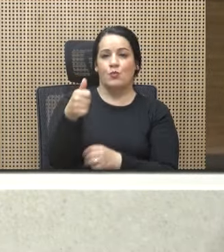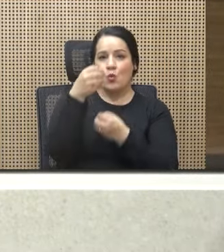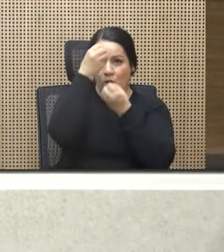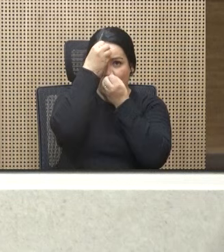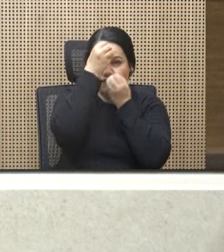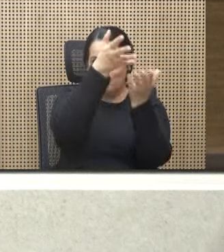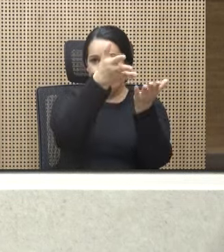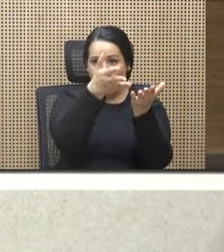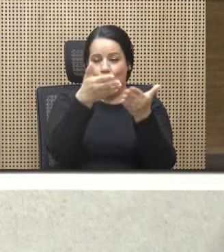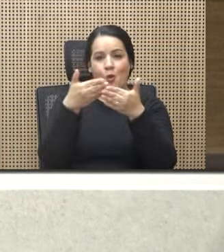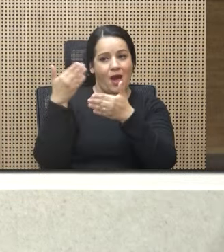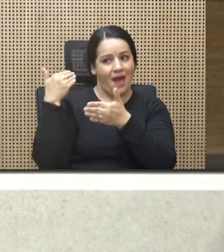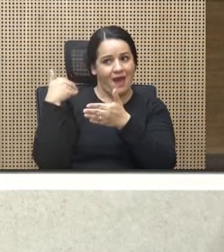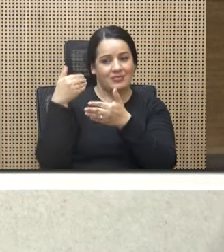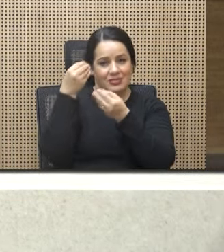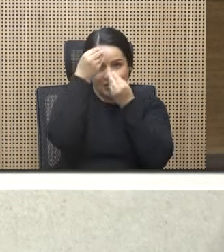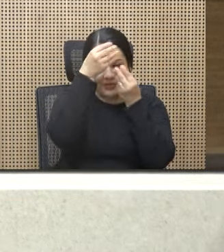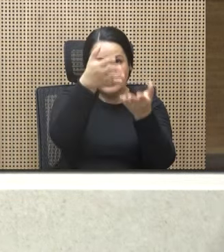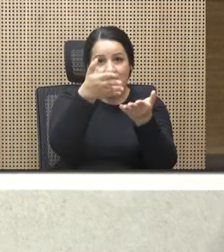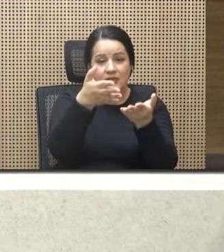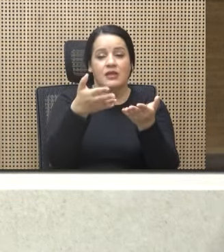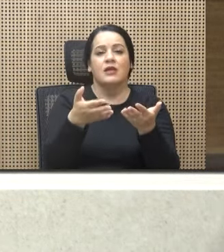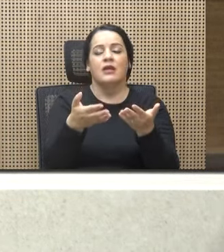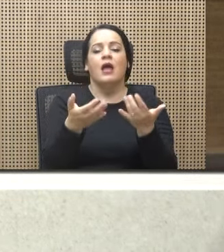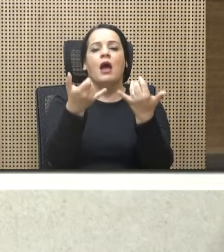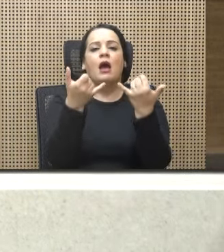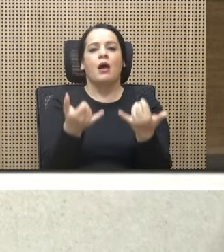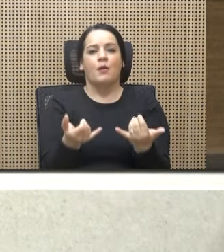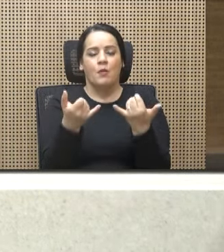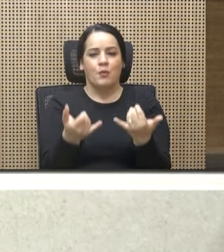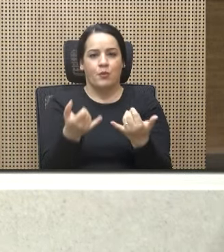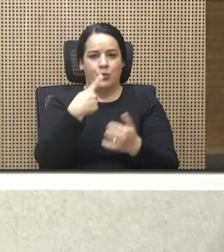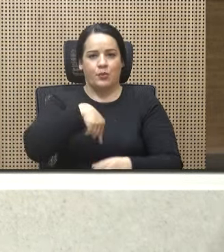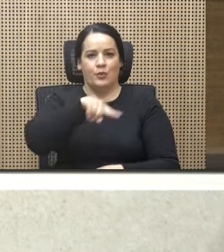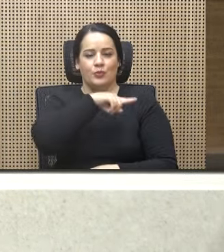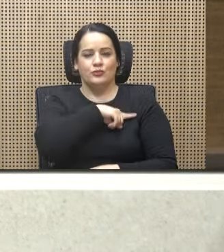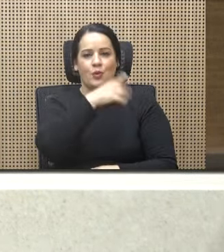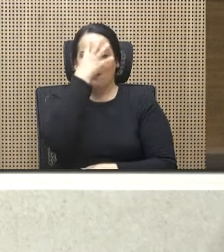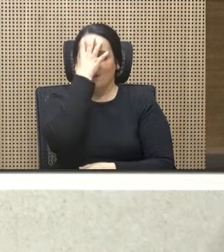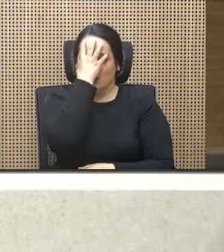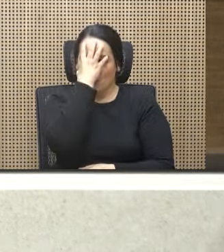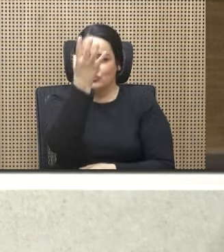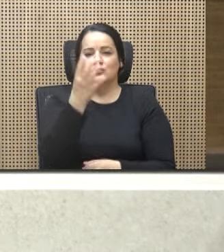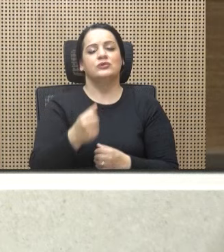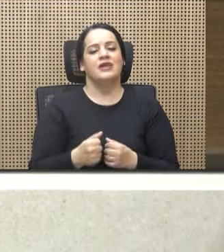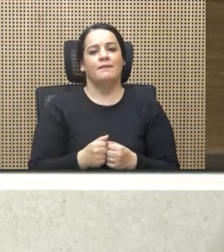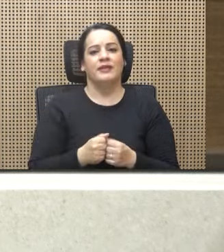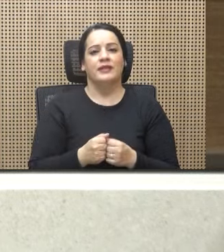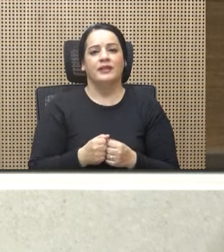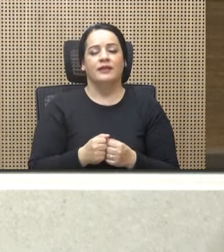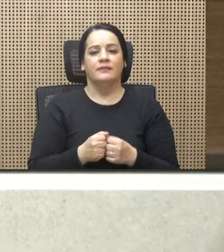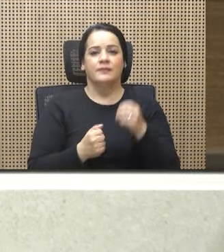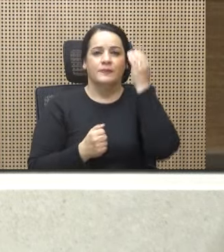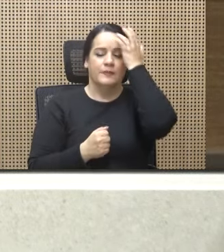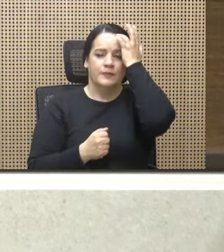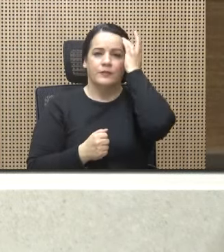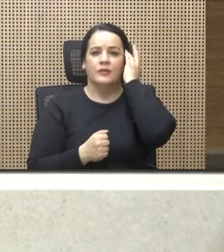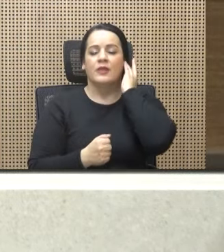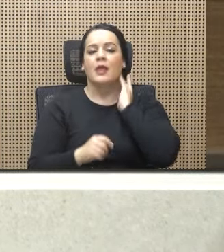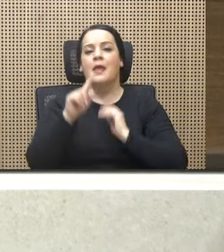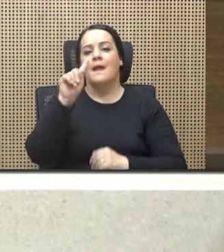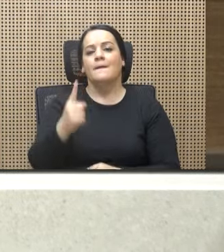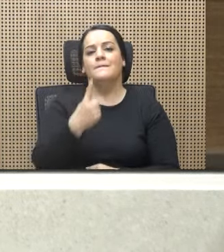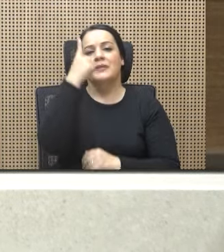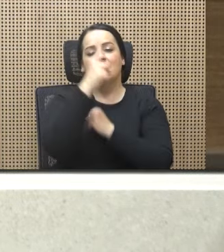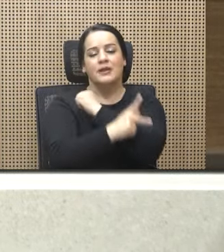hoy somos vergonzosamente el primer